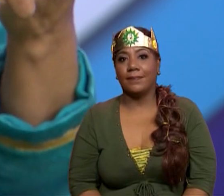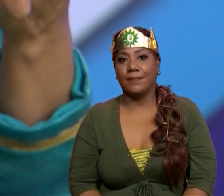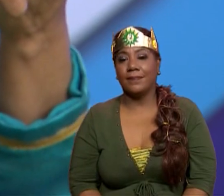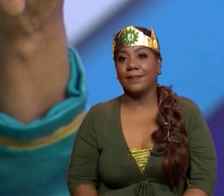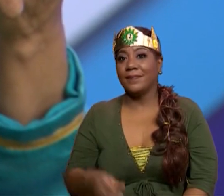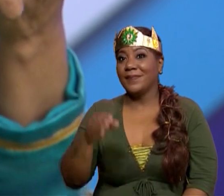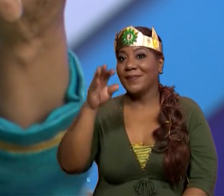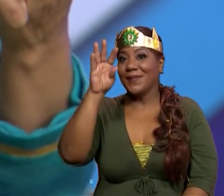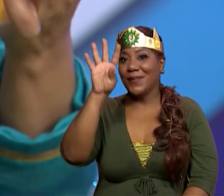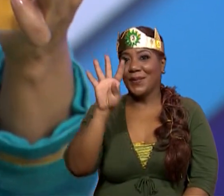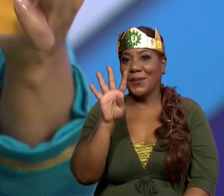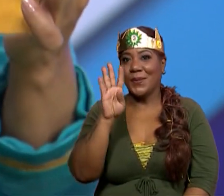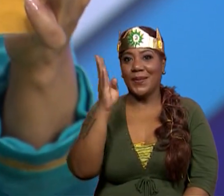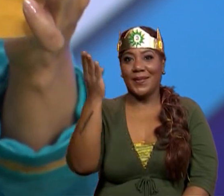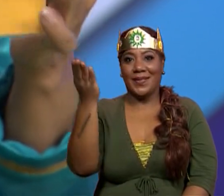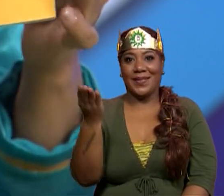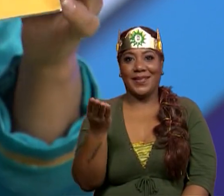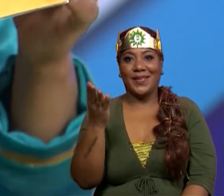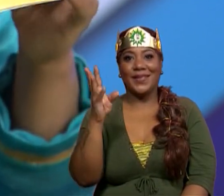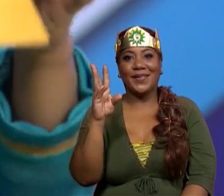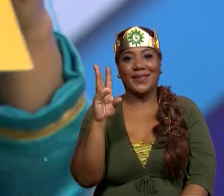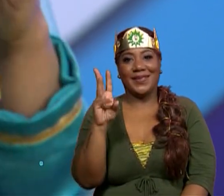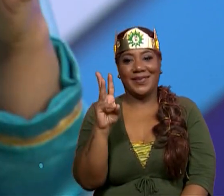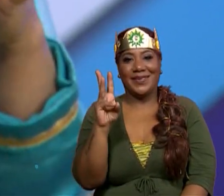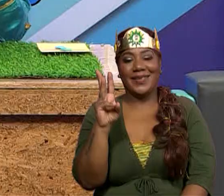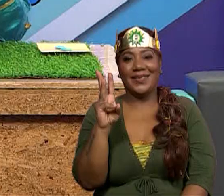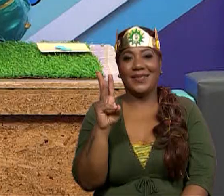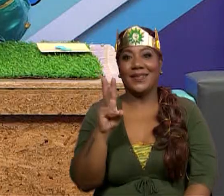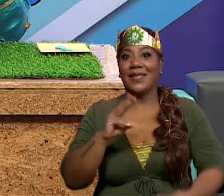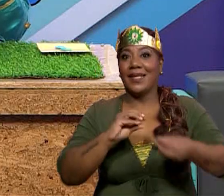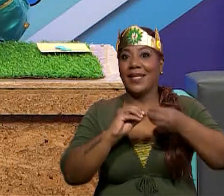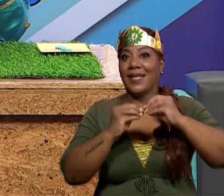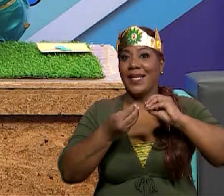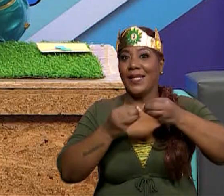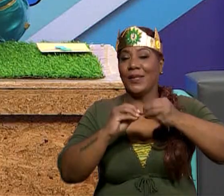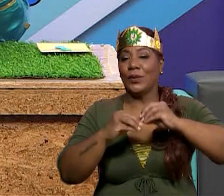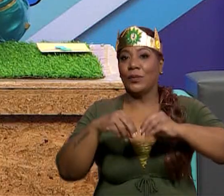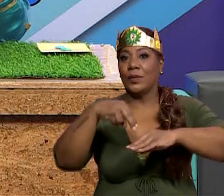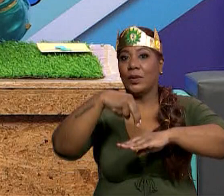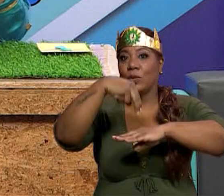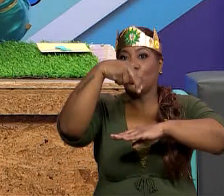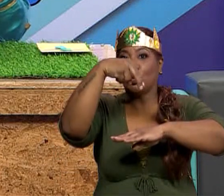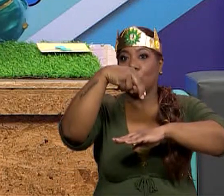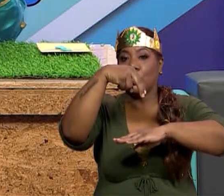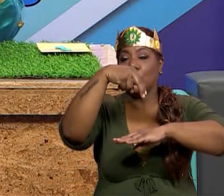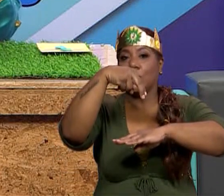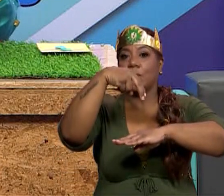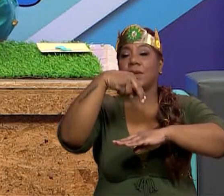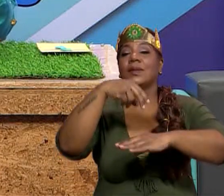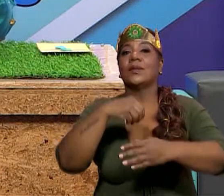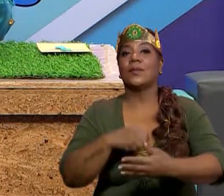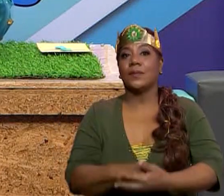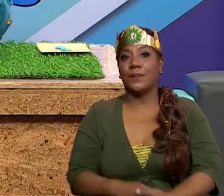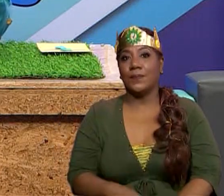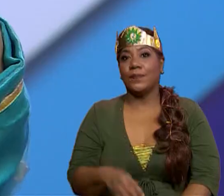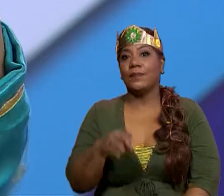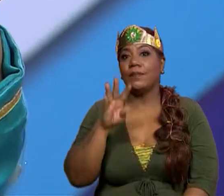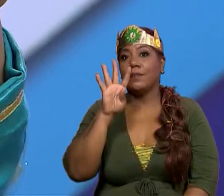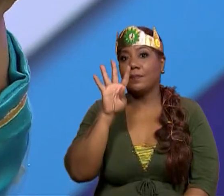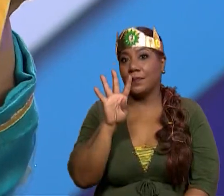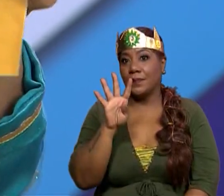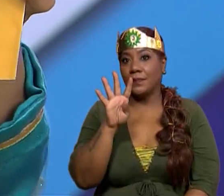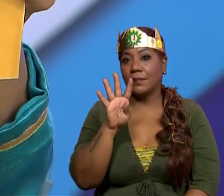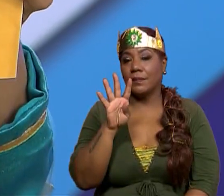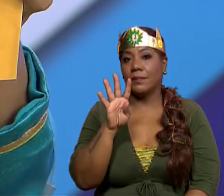Cuatro sexto, dice acá. Entonces, el numerador nos indica cuánto vamos a usar y el denominador nos indica,